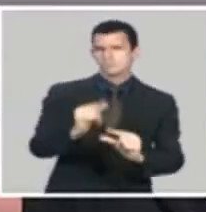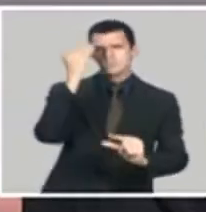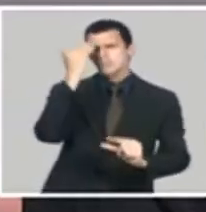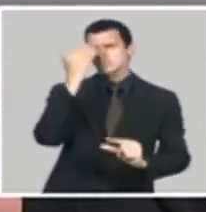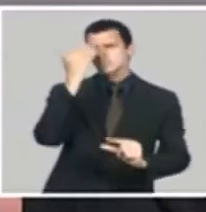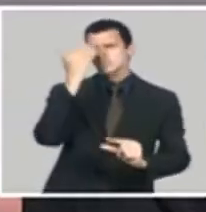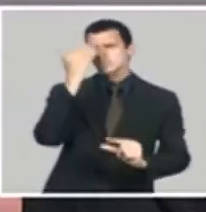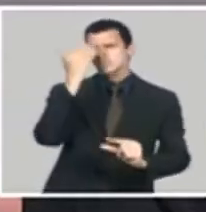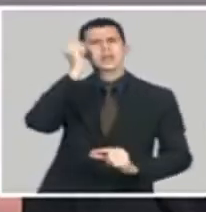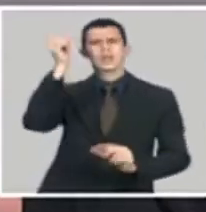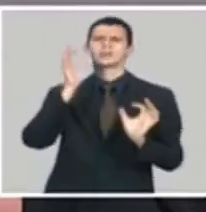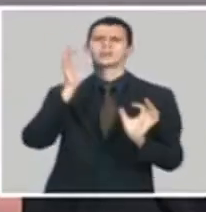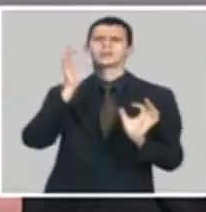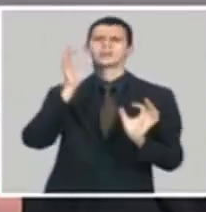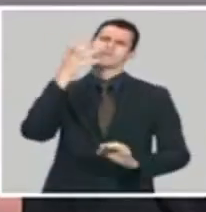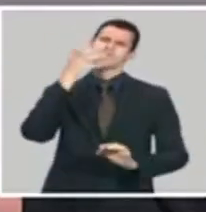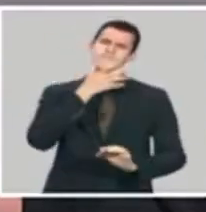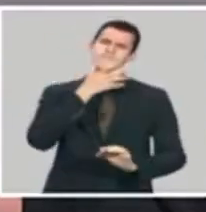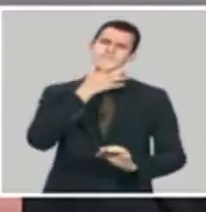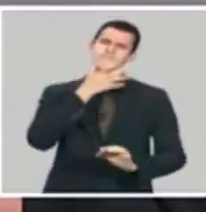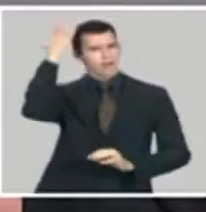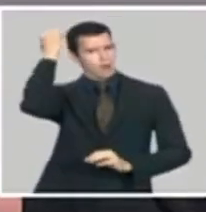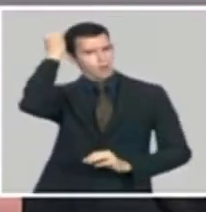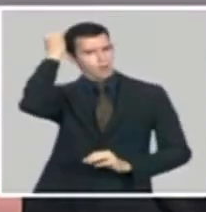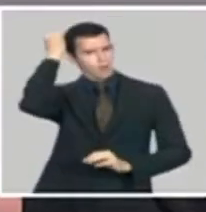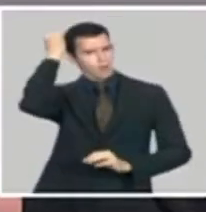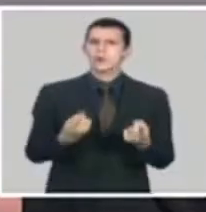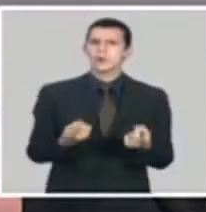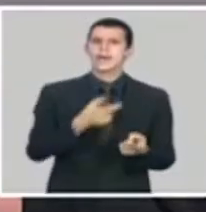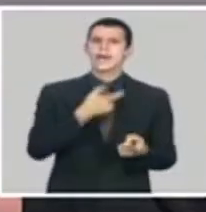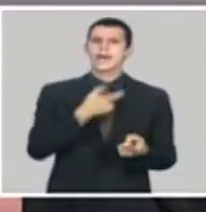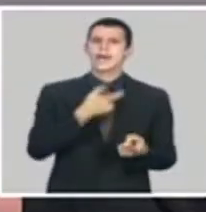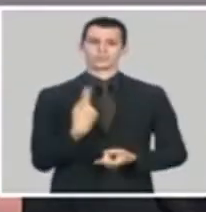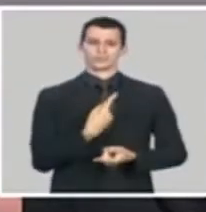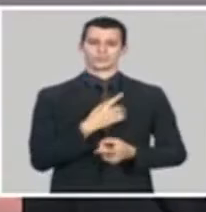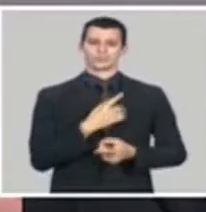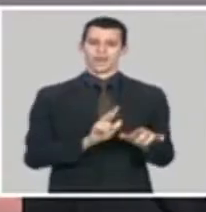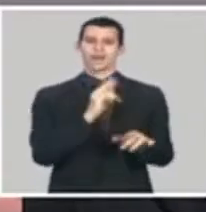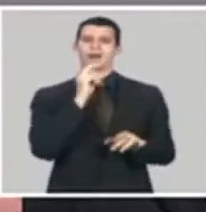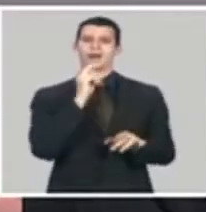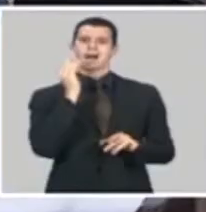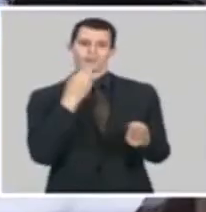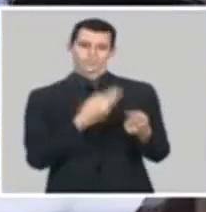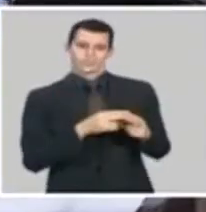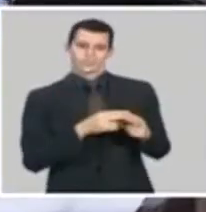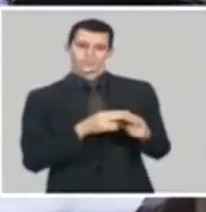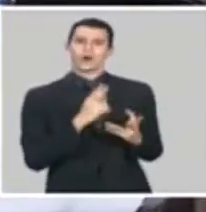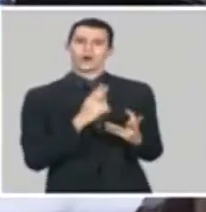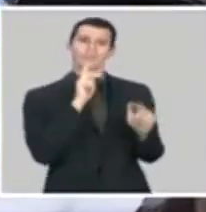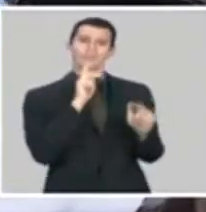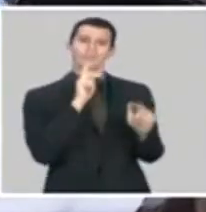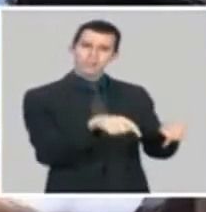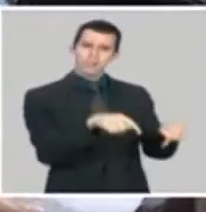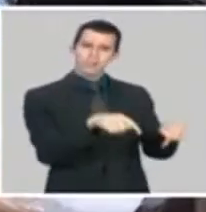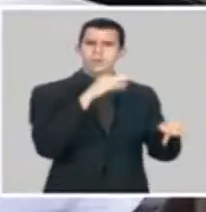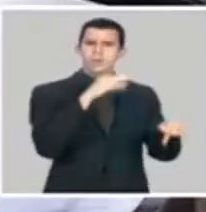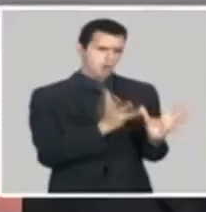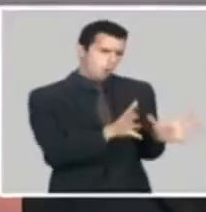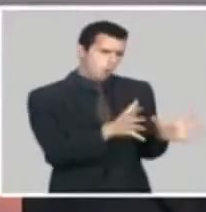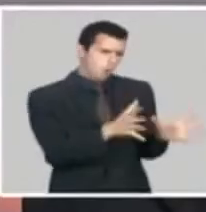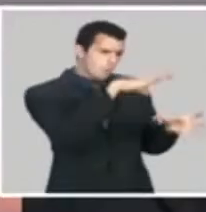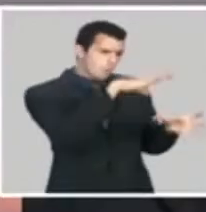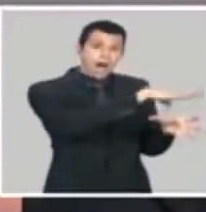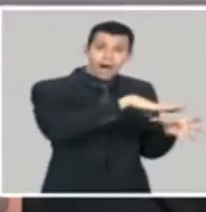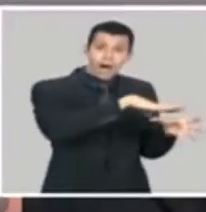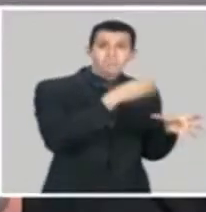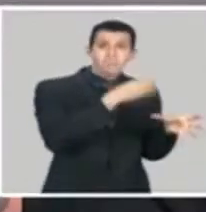es muy lógica, porque donde tenemos agua, tenemos la posibilidad entonces de poder llevarla donde no hay. llevarla donde no hay. O sea, porque en la